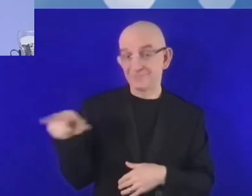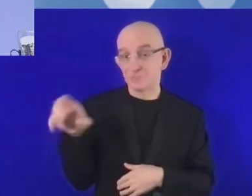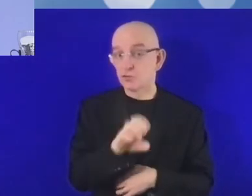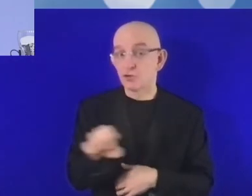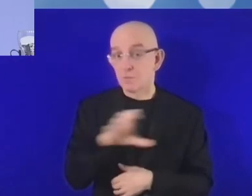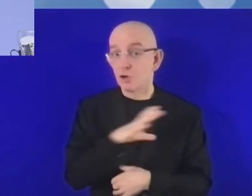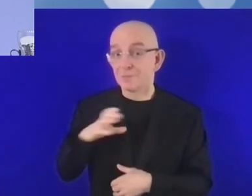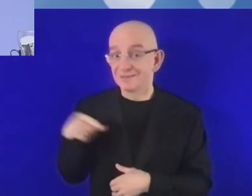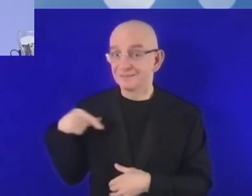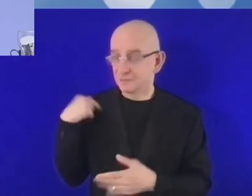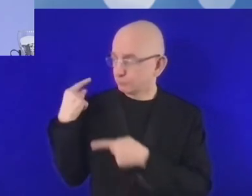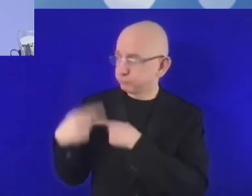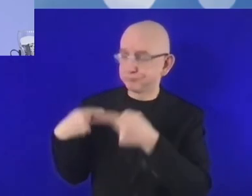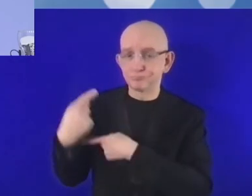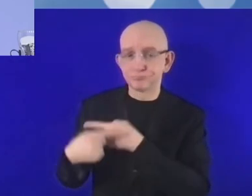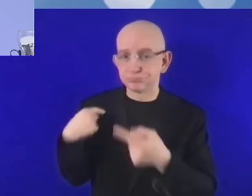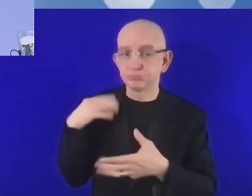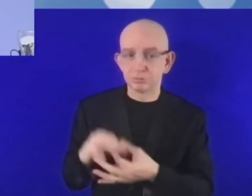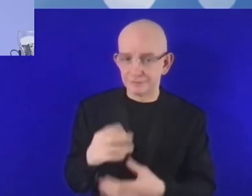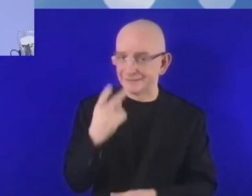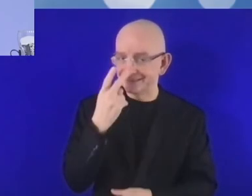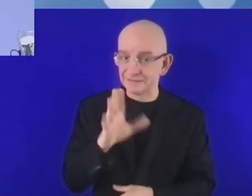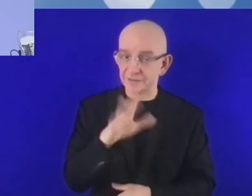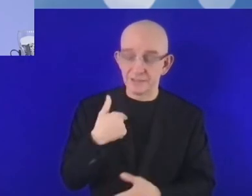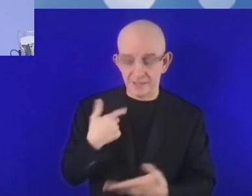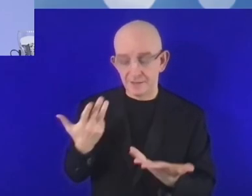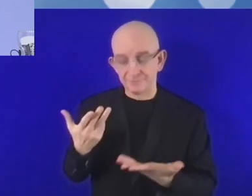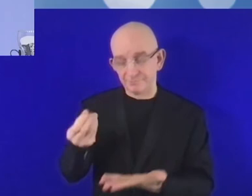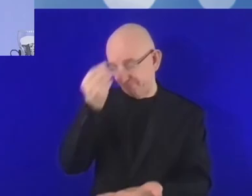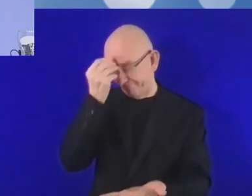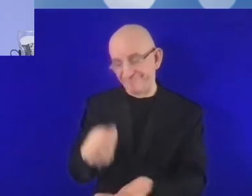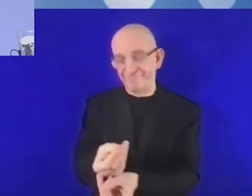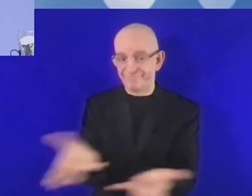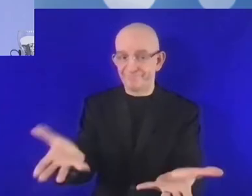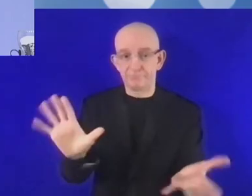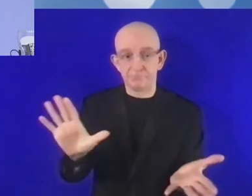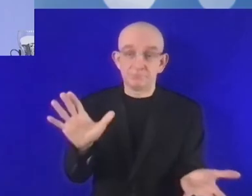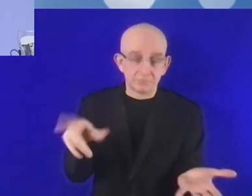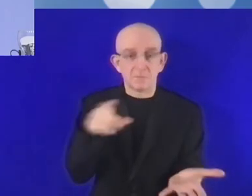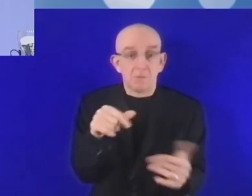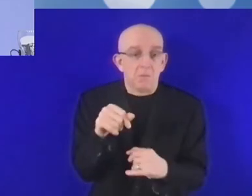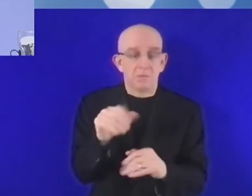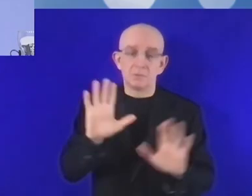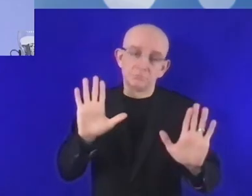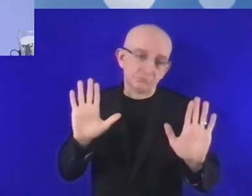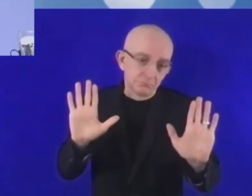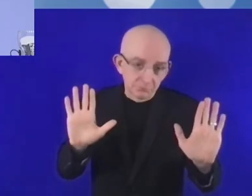trabajé para la Comisión Europea y me voy a permitir este comentario audaz. Quiero decir que a veces merece la pena tomar